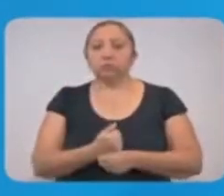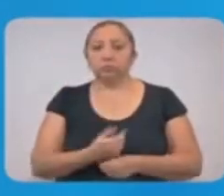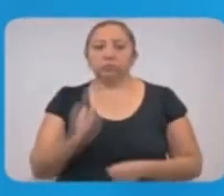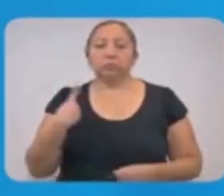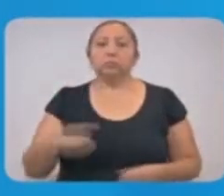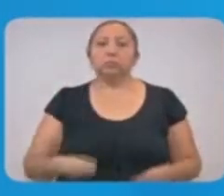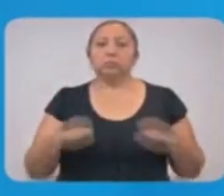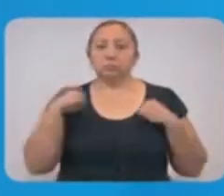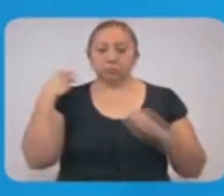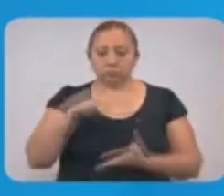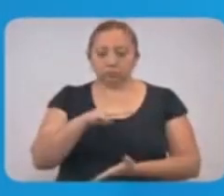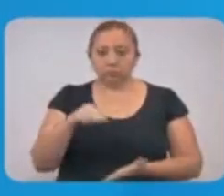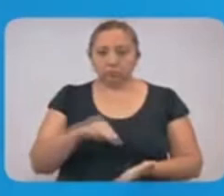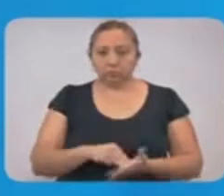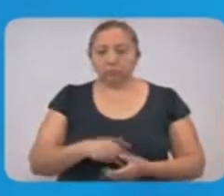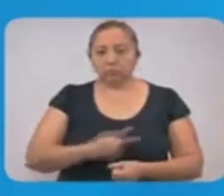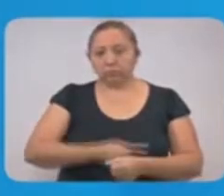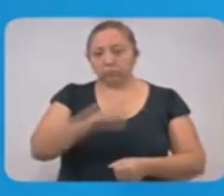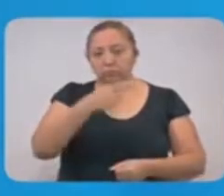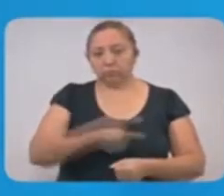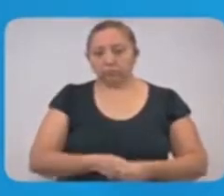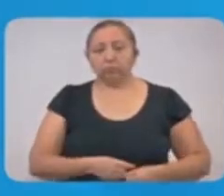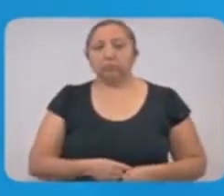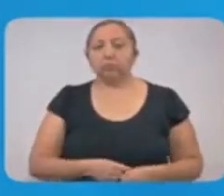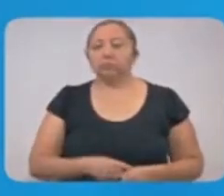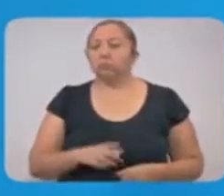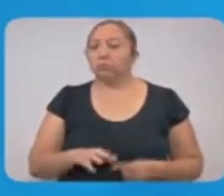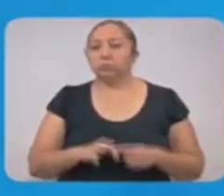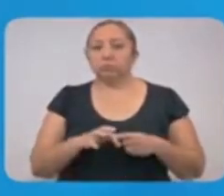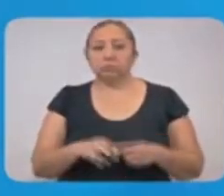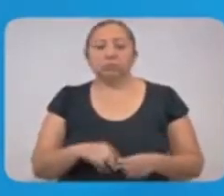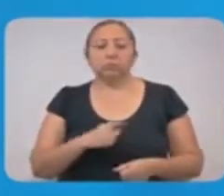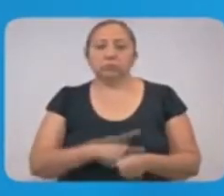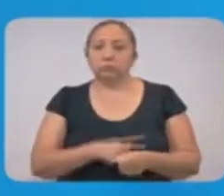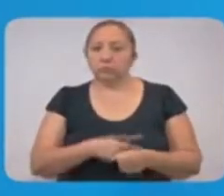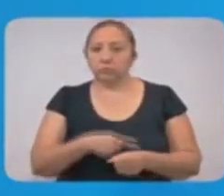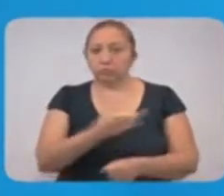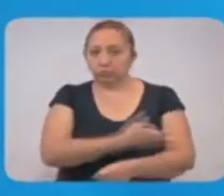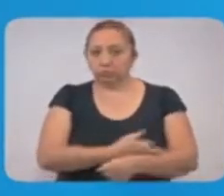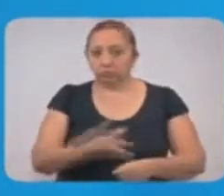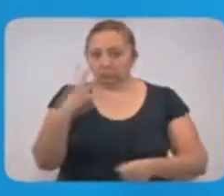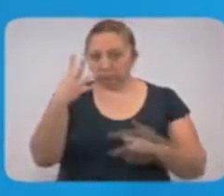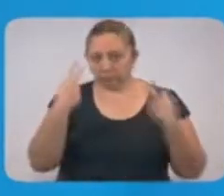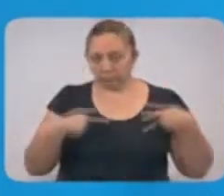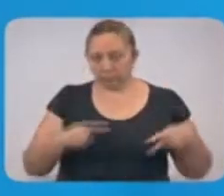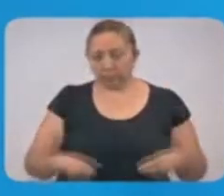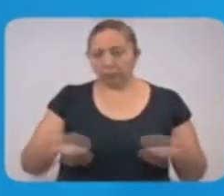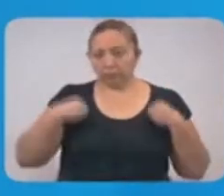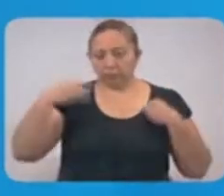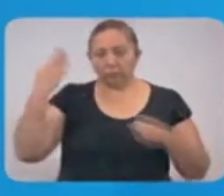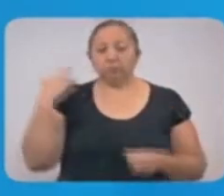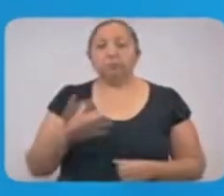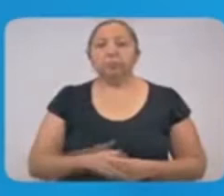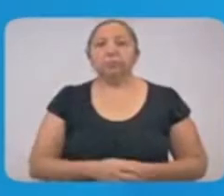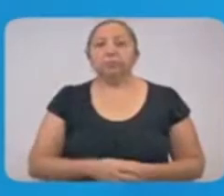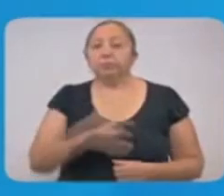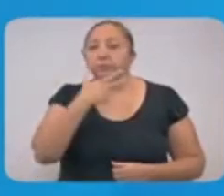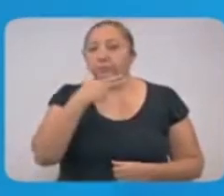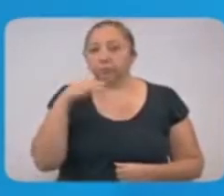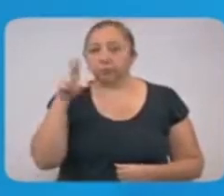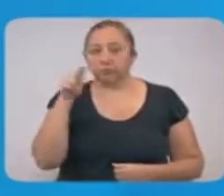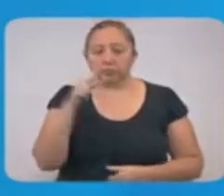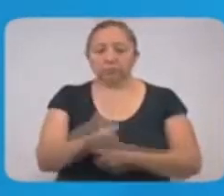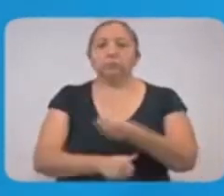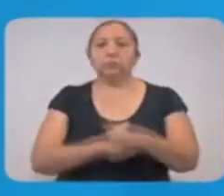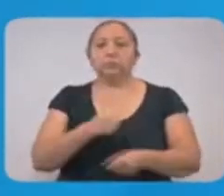originario y residente de Mérida, con hipertensión. No presentan síntomas las 4 personas con las que vivía. Hombre de